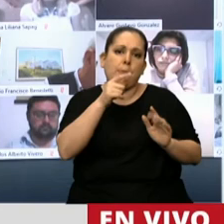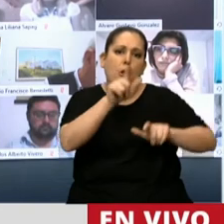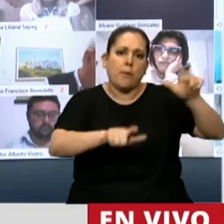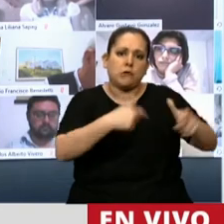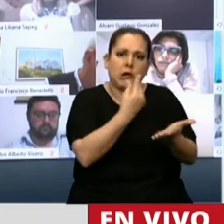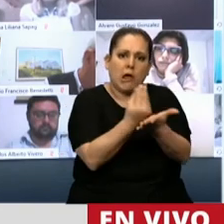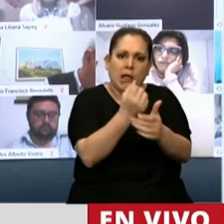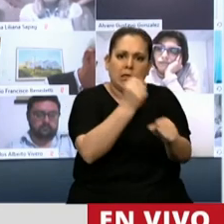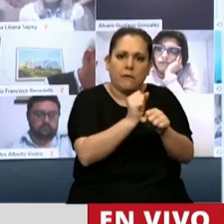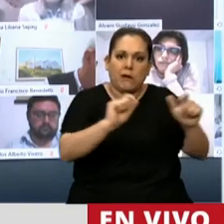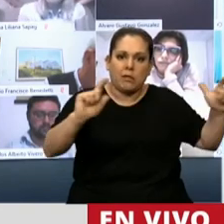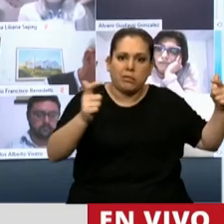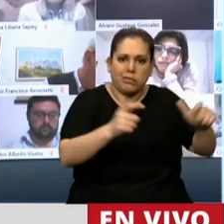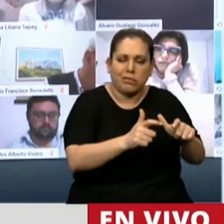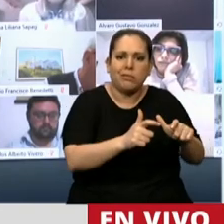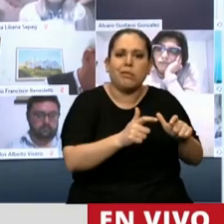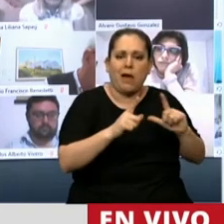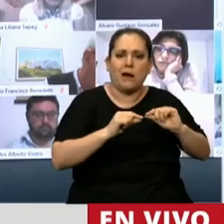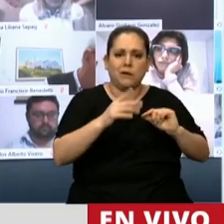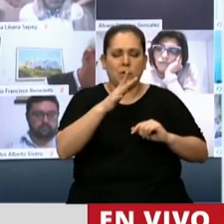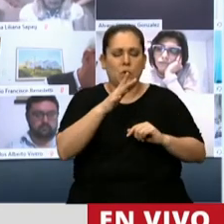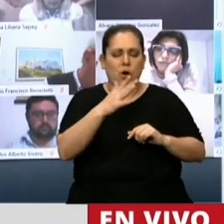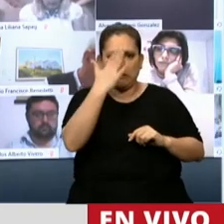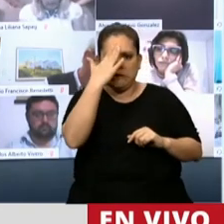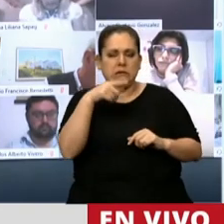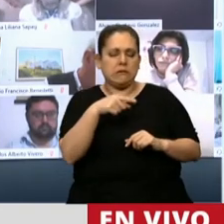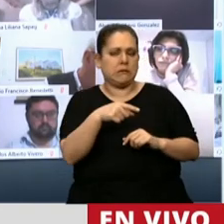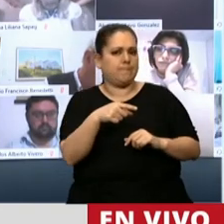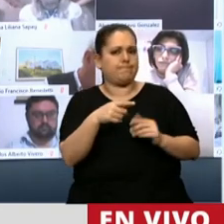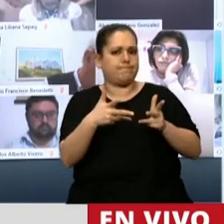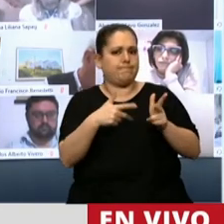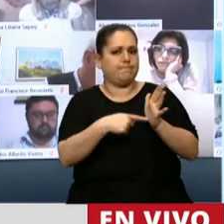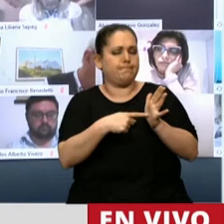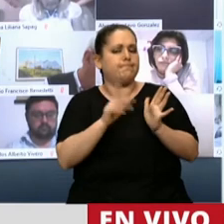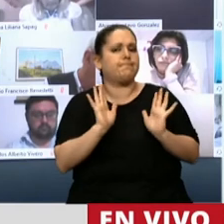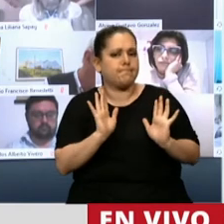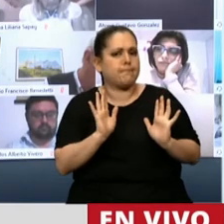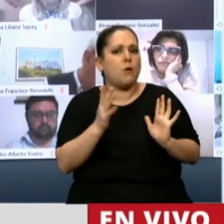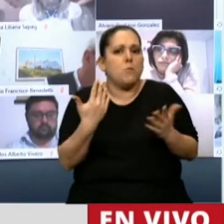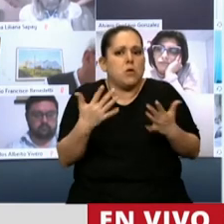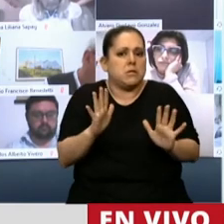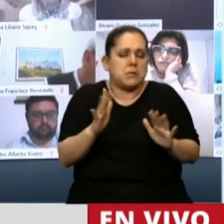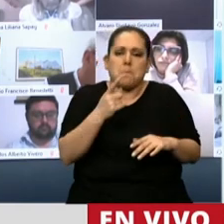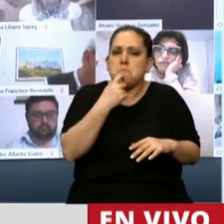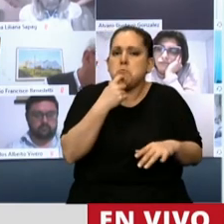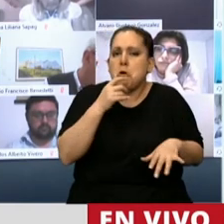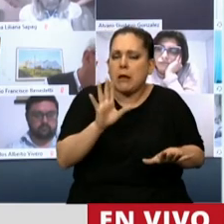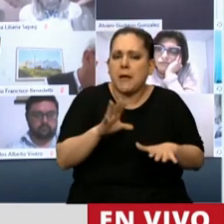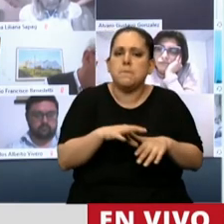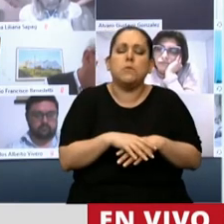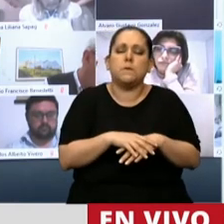personal, pero no está establecido en ese artículo las distintas situaciones que pueden llegar a darse, como por ejemplo,